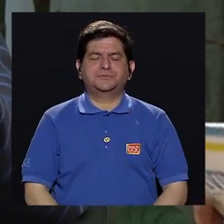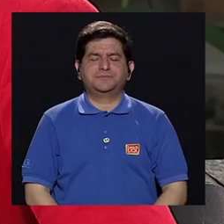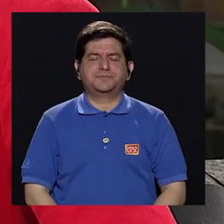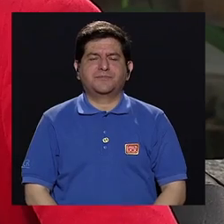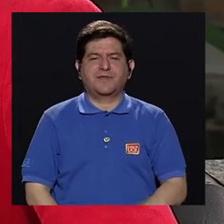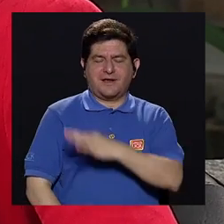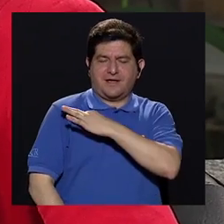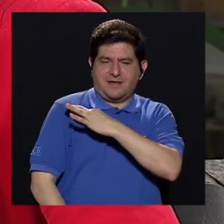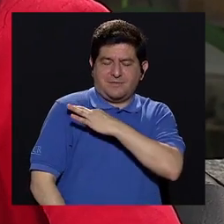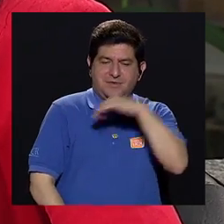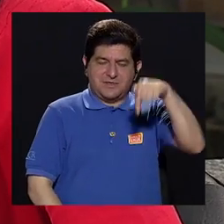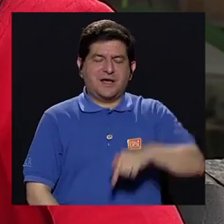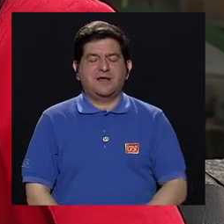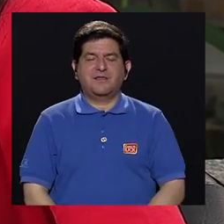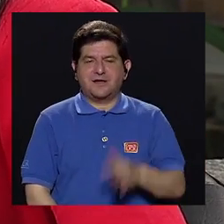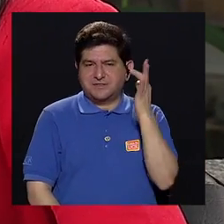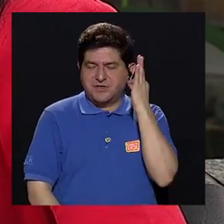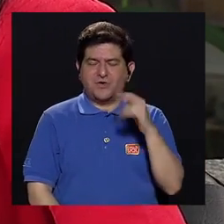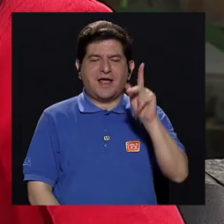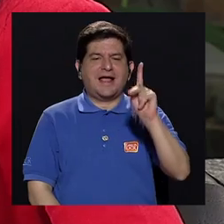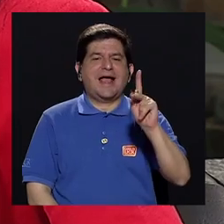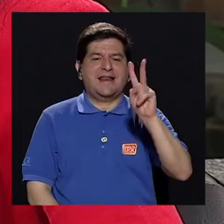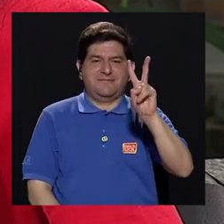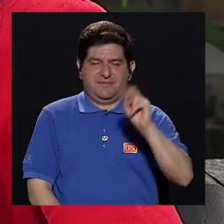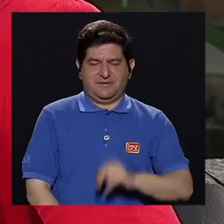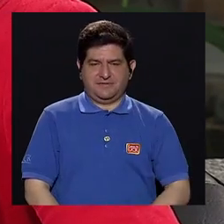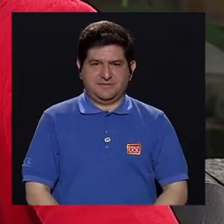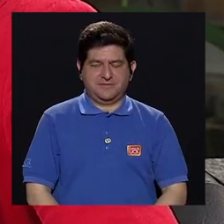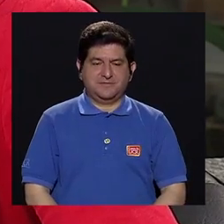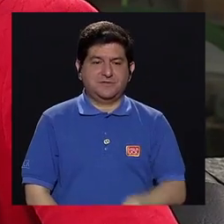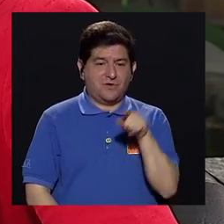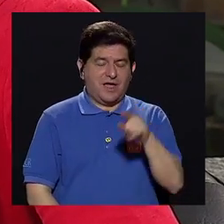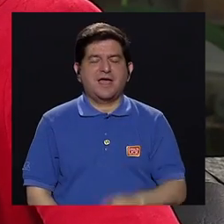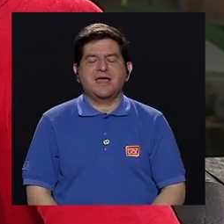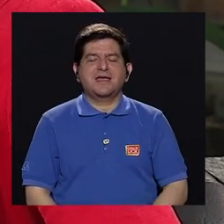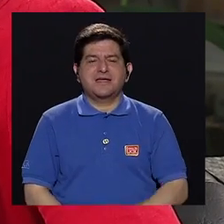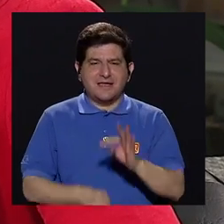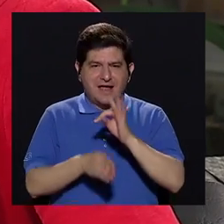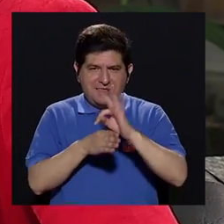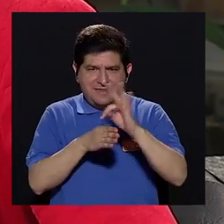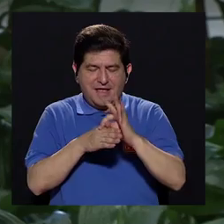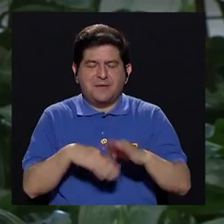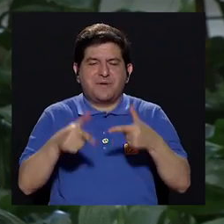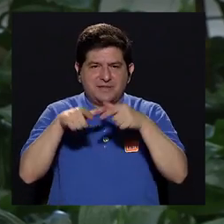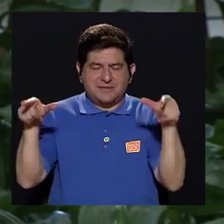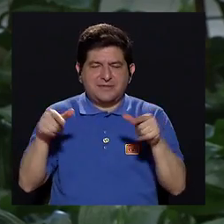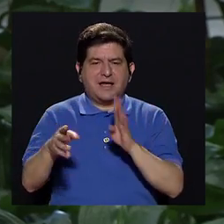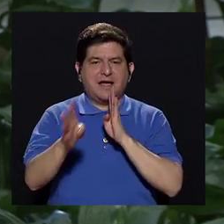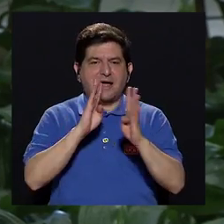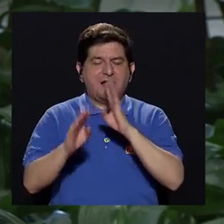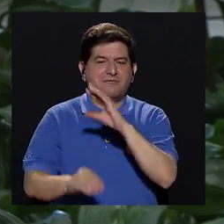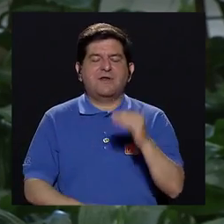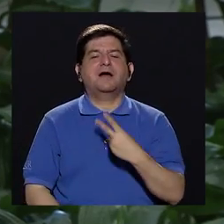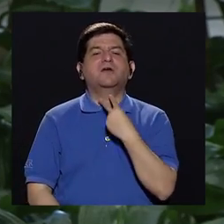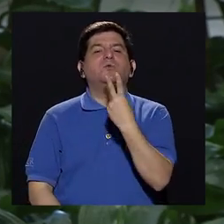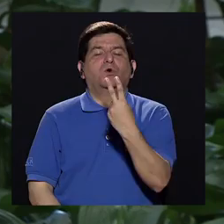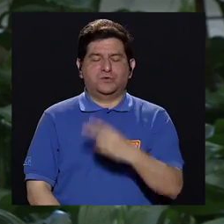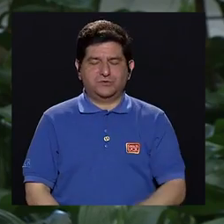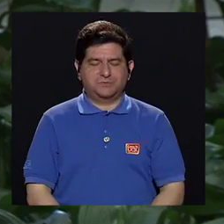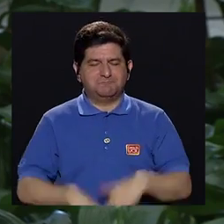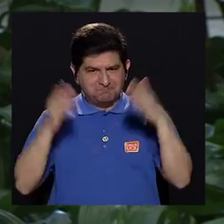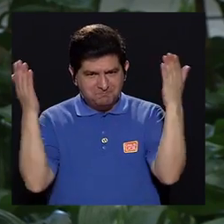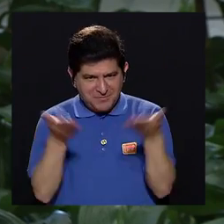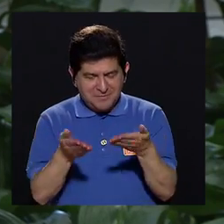Bueno, y para ello nuestra invitada es la señora Karen Villavicencio. Ella es terapeuta de lenguaje, habla y voz.